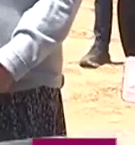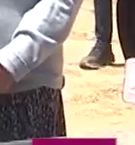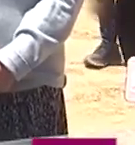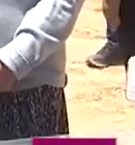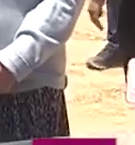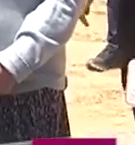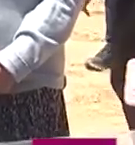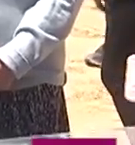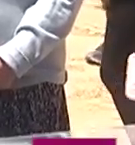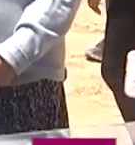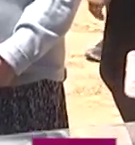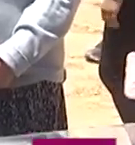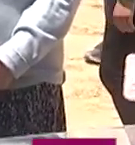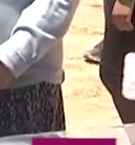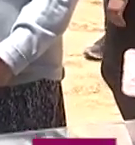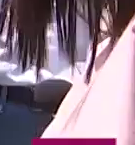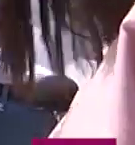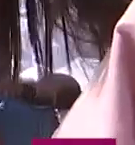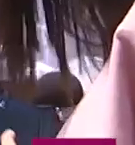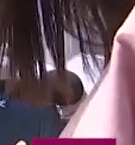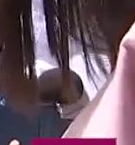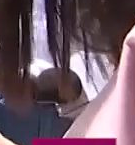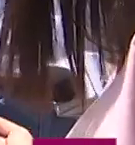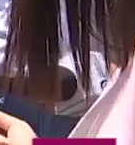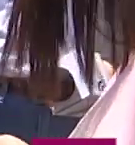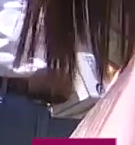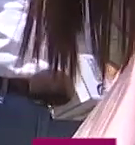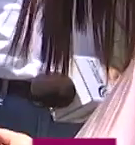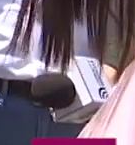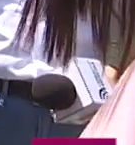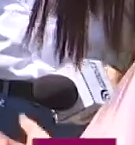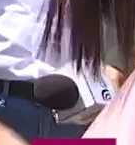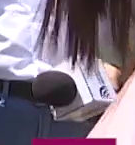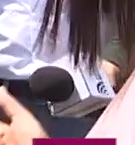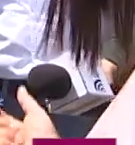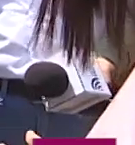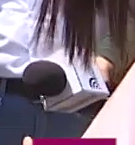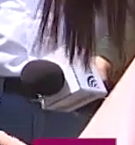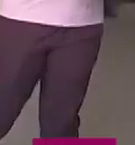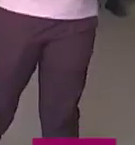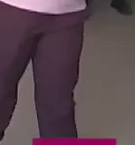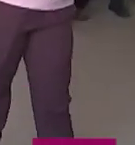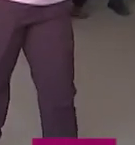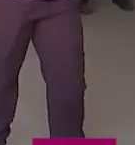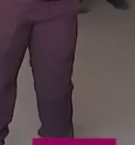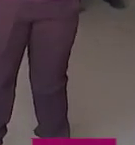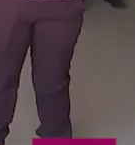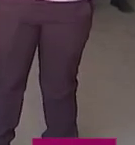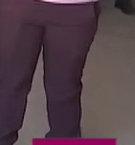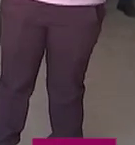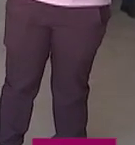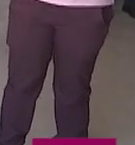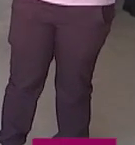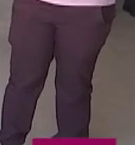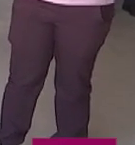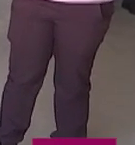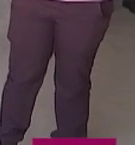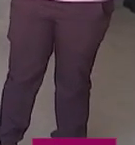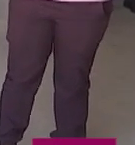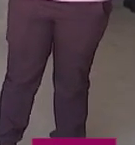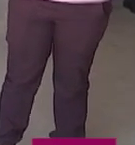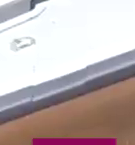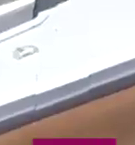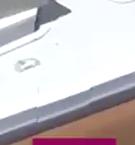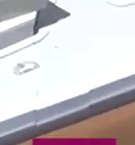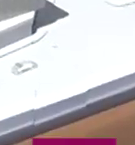acompañada de los presidentes municipales de estas demarcaciones, a quienes refrendó su compromiso de mantener un trabajo cercano a la gente para